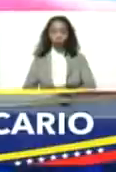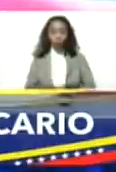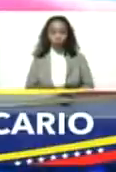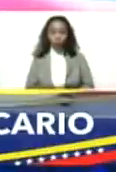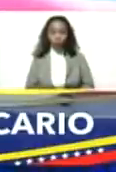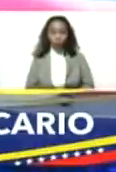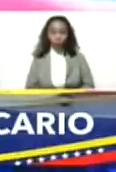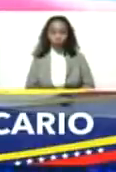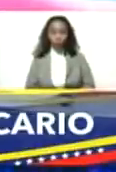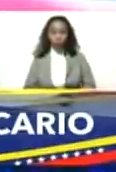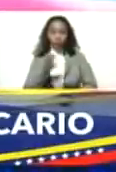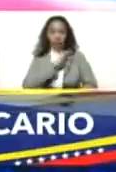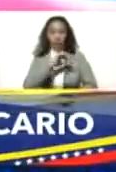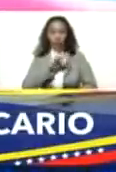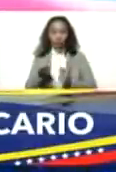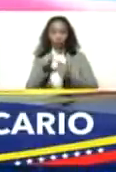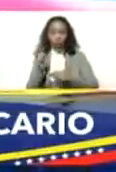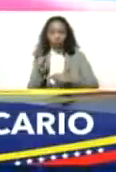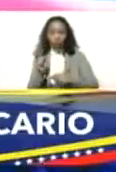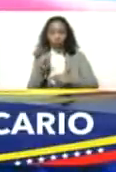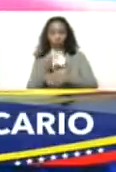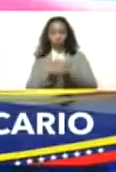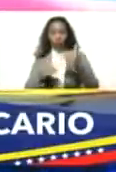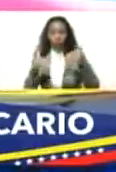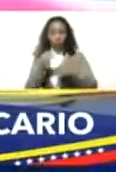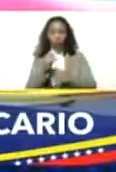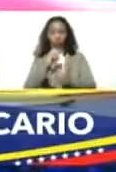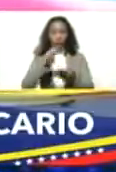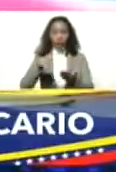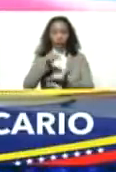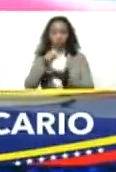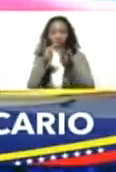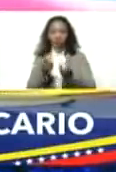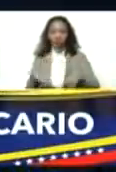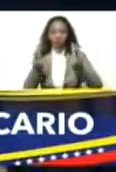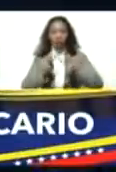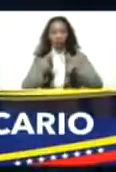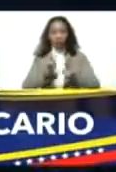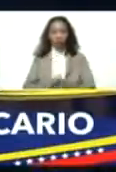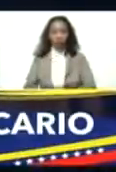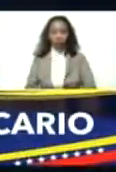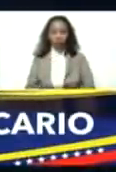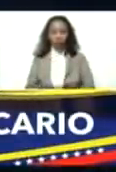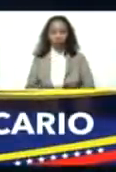Señor Carlos Herrera, superintendente nacional de valores, SUNAVAL.